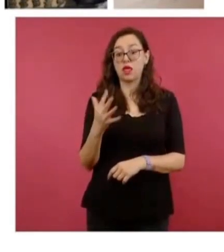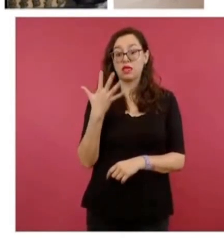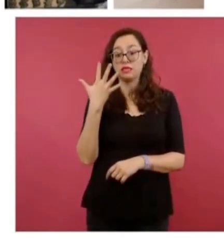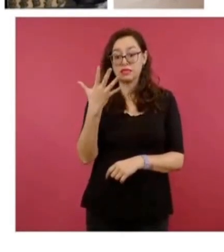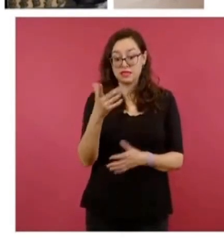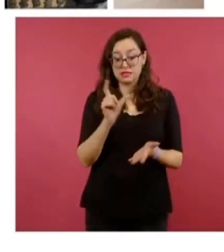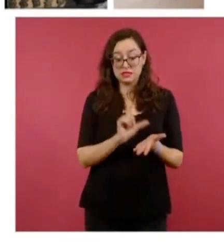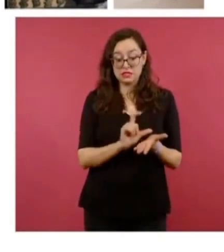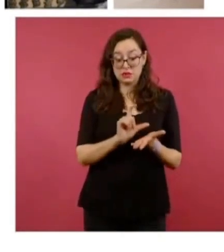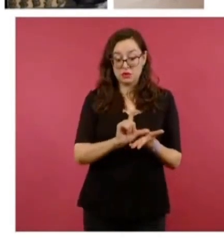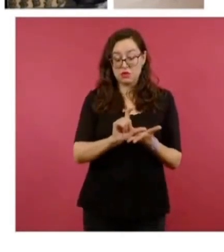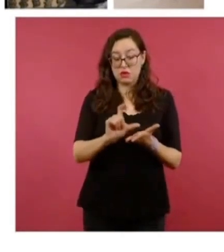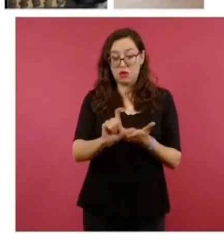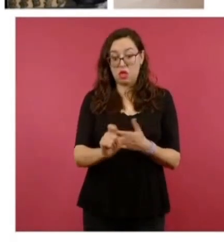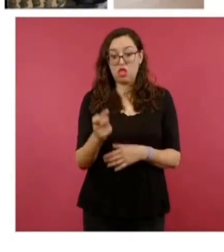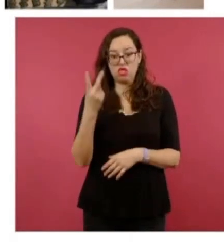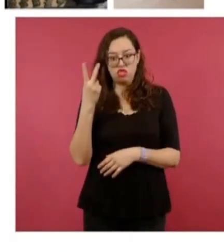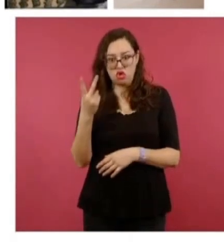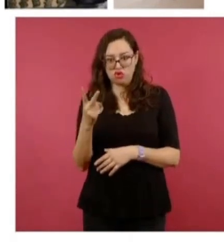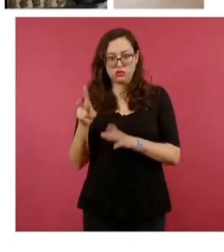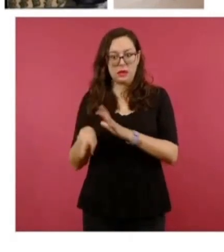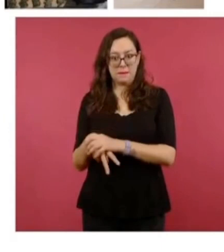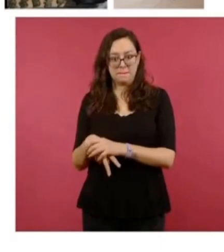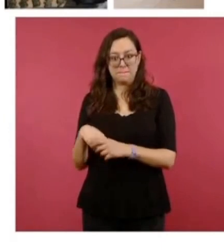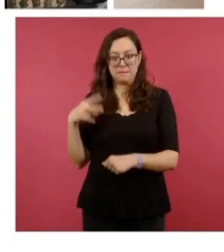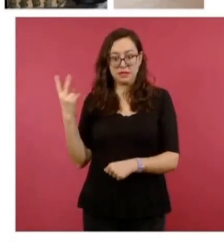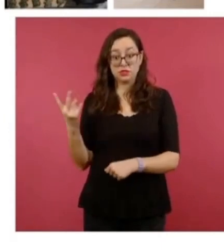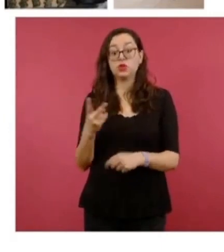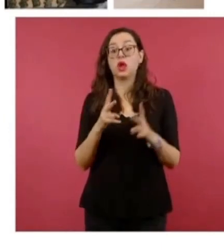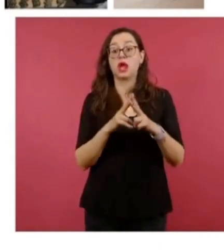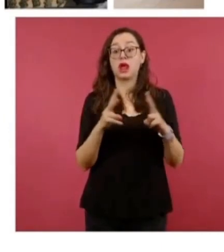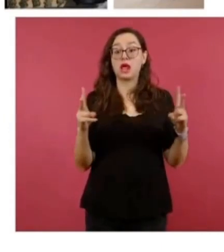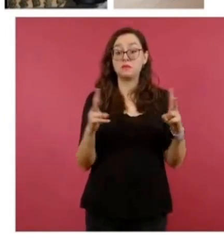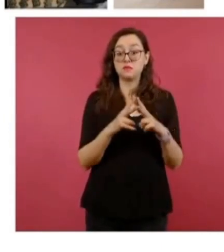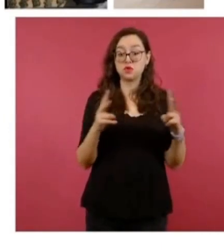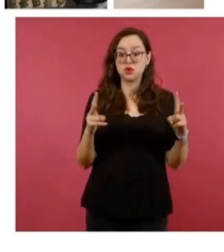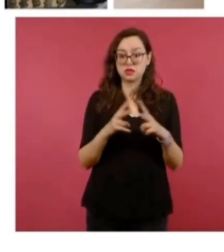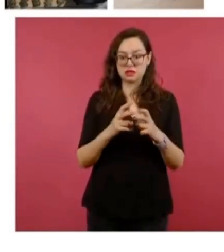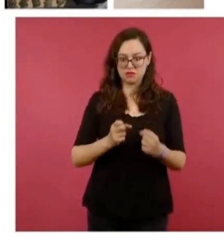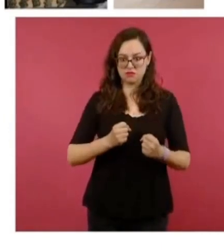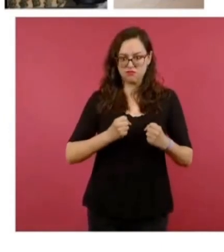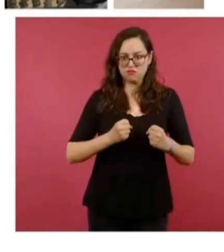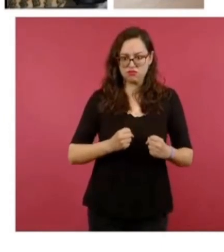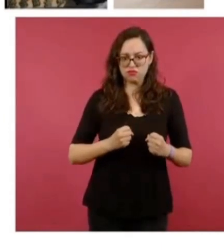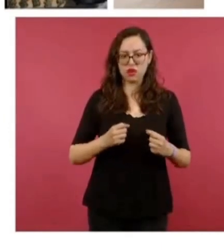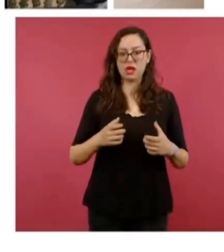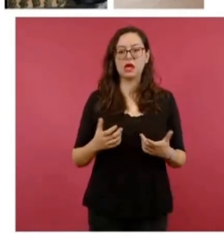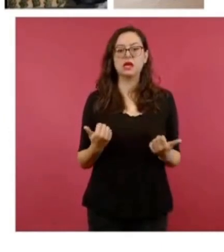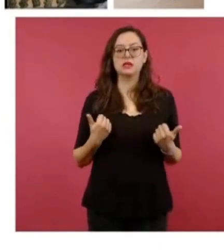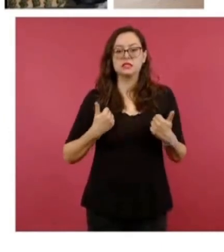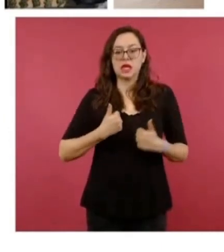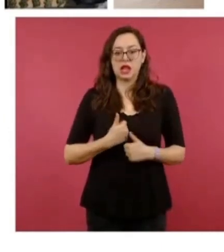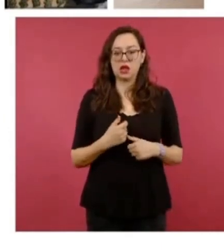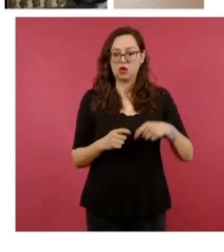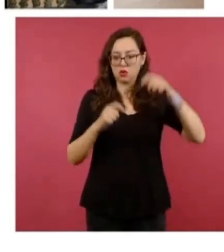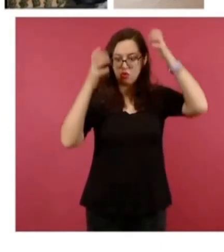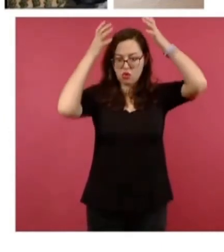dos desabastecidos, dos camionetas con blindaje artesanal, chalecos y cascos balísticos. Adelante.